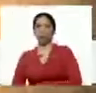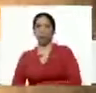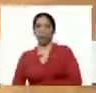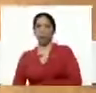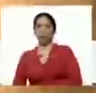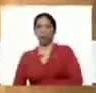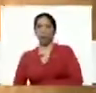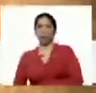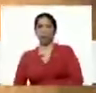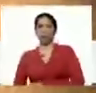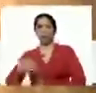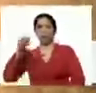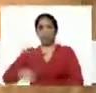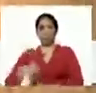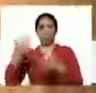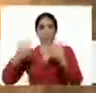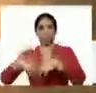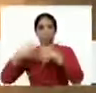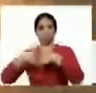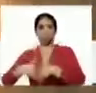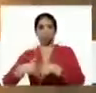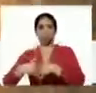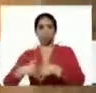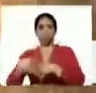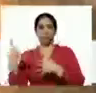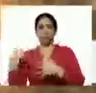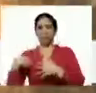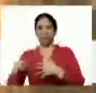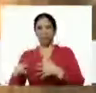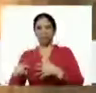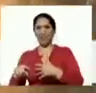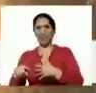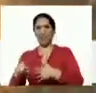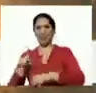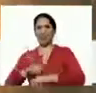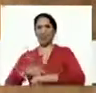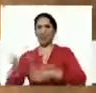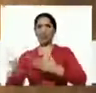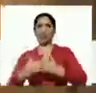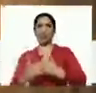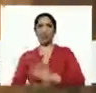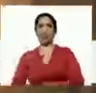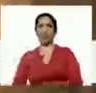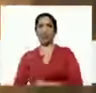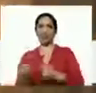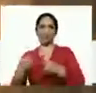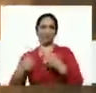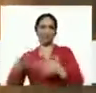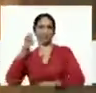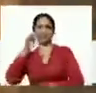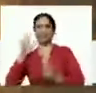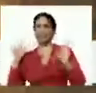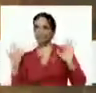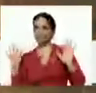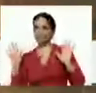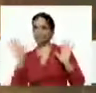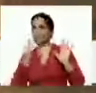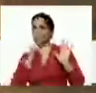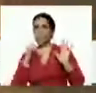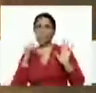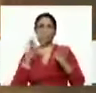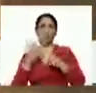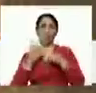acá en esta planta que tenía bueno un tiempo por múltiples razones inoperativa